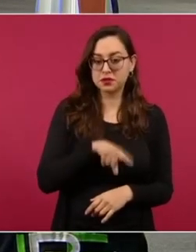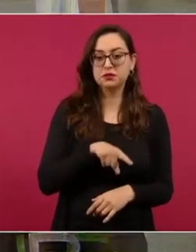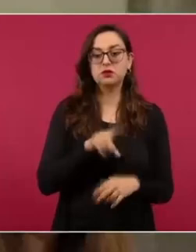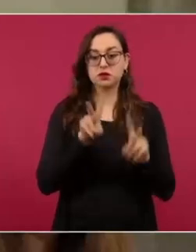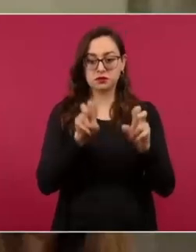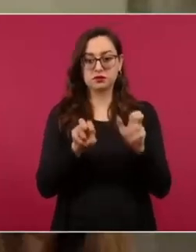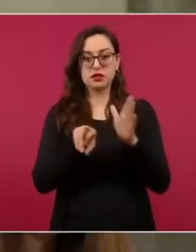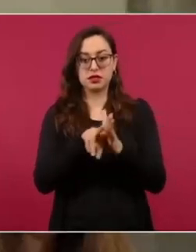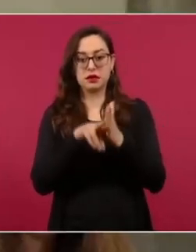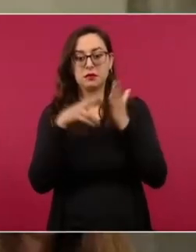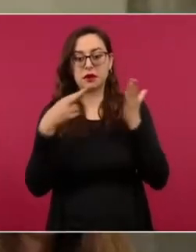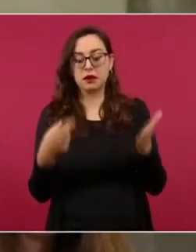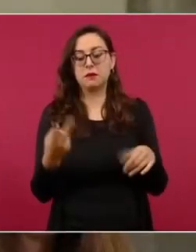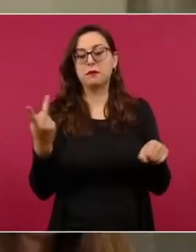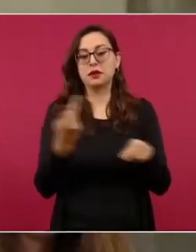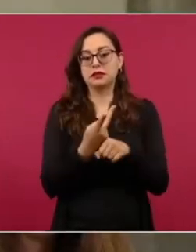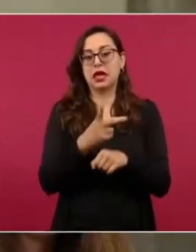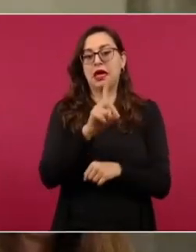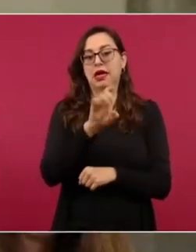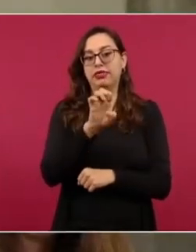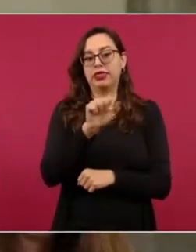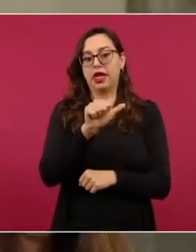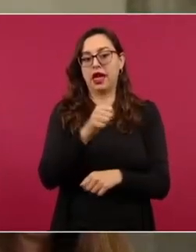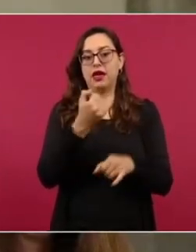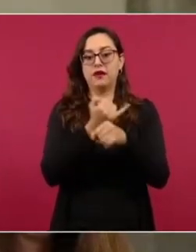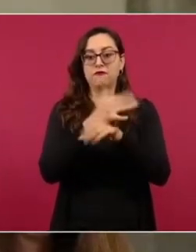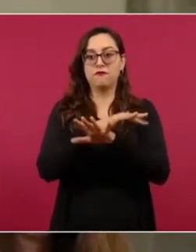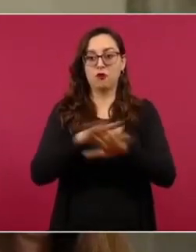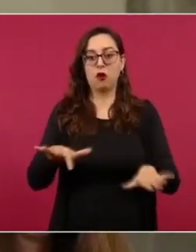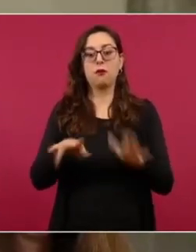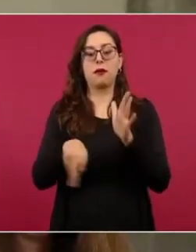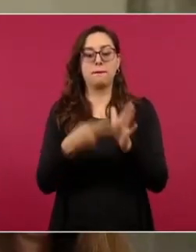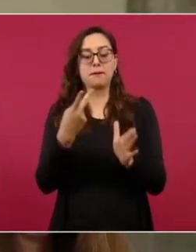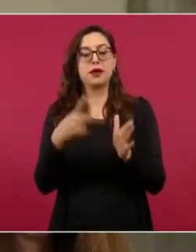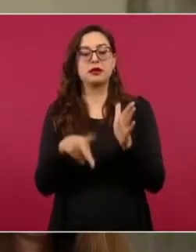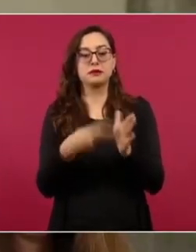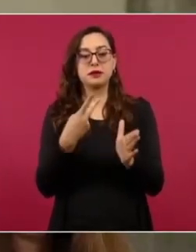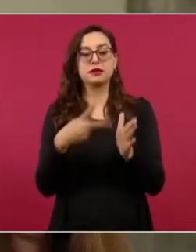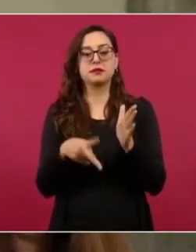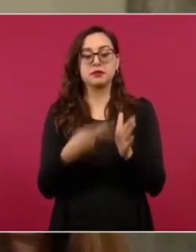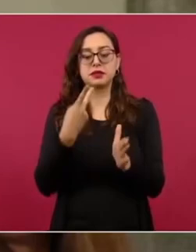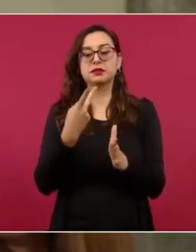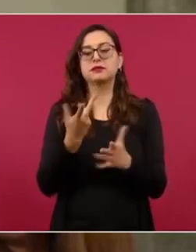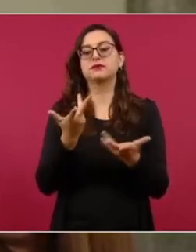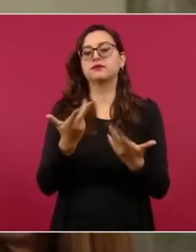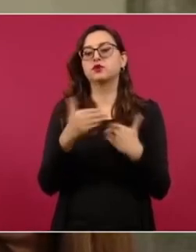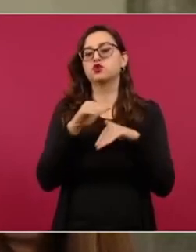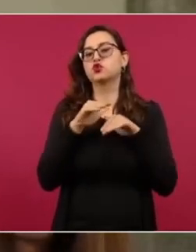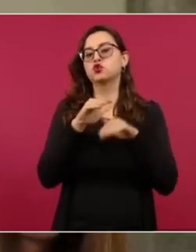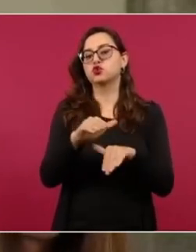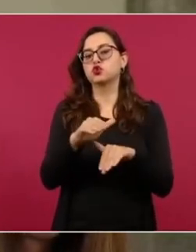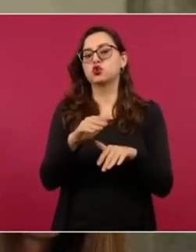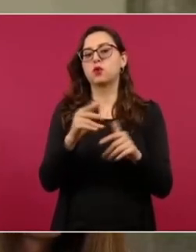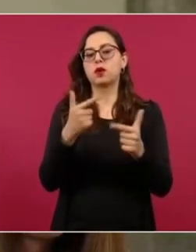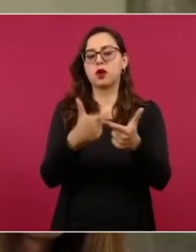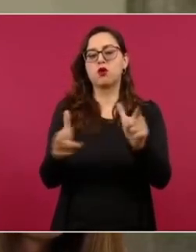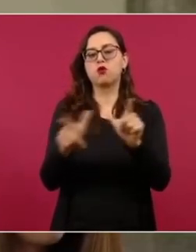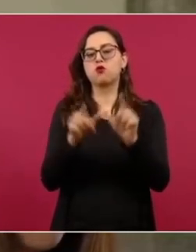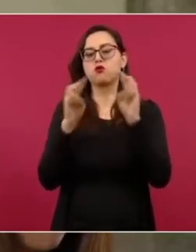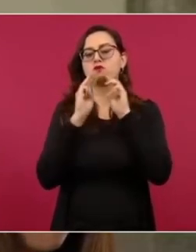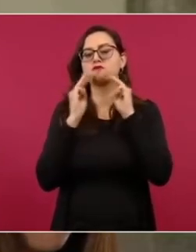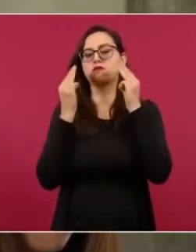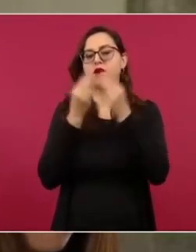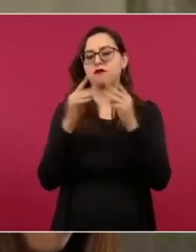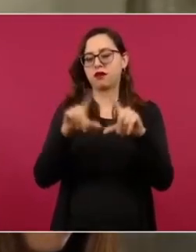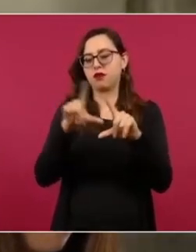constantemente respecto de la influencia o del impacto que tienen grupos criminales en el